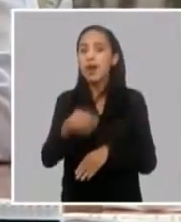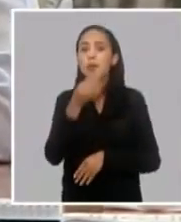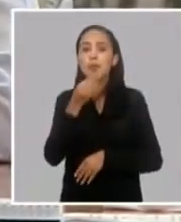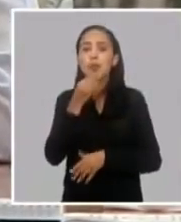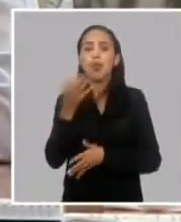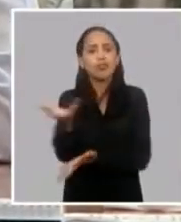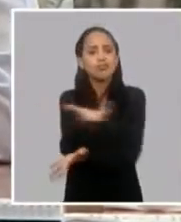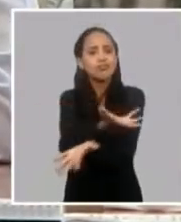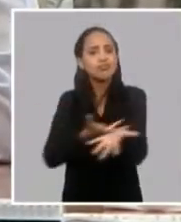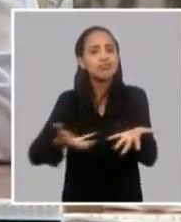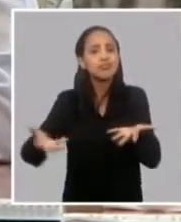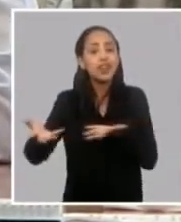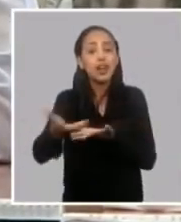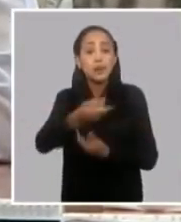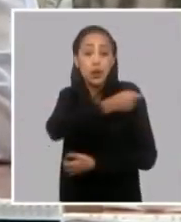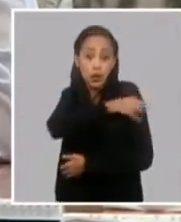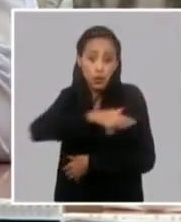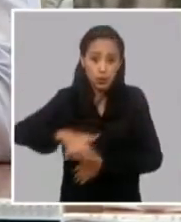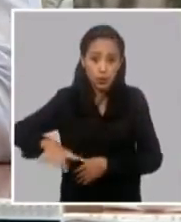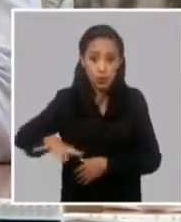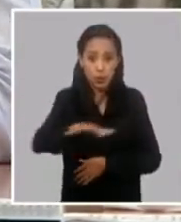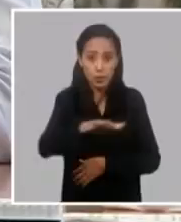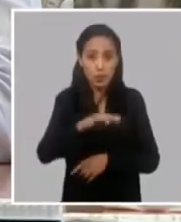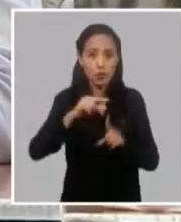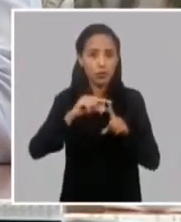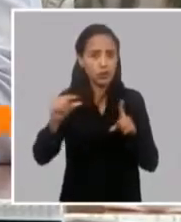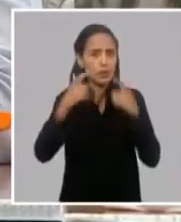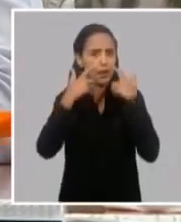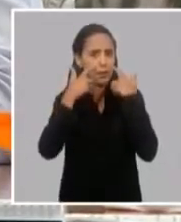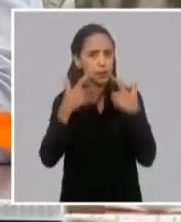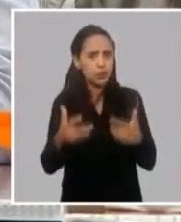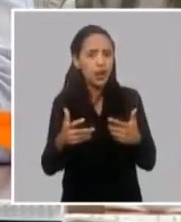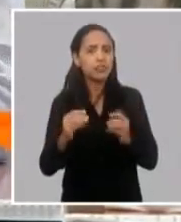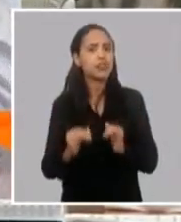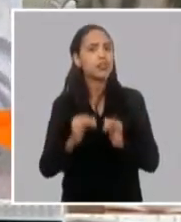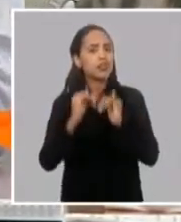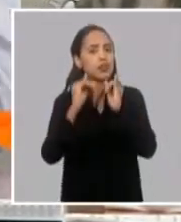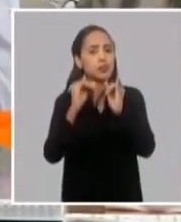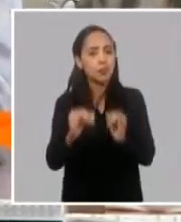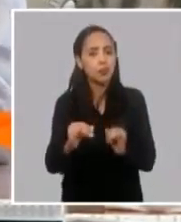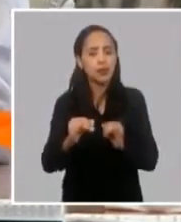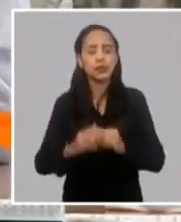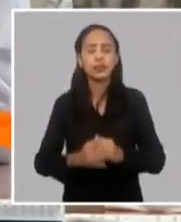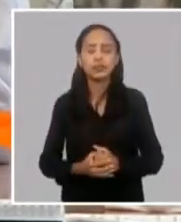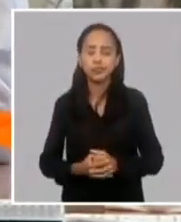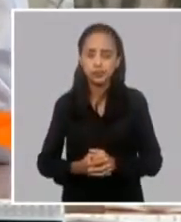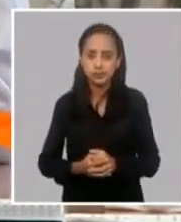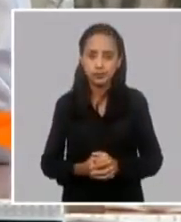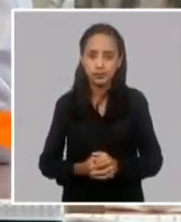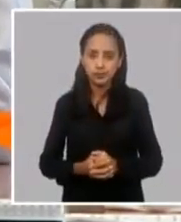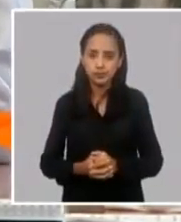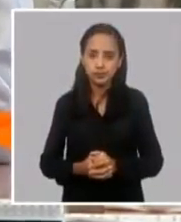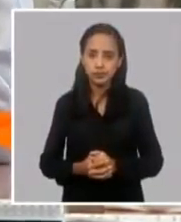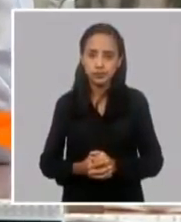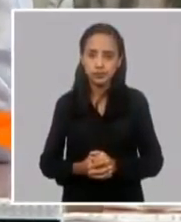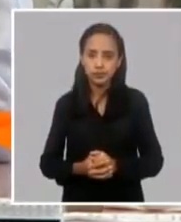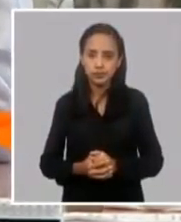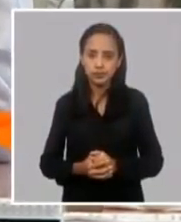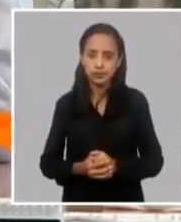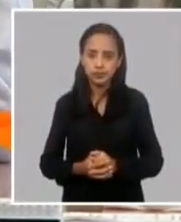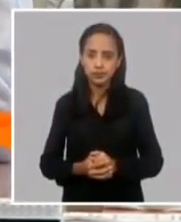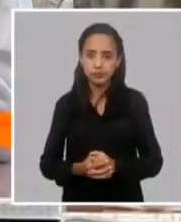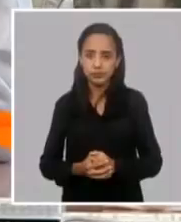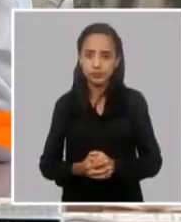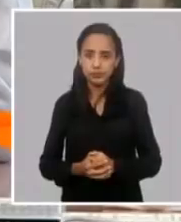con la población cubana, para poder brindar información, para presentar puntos de